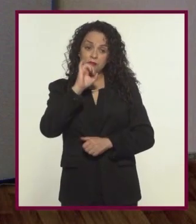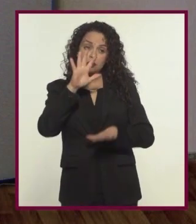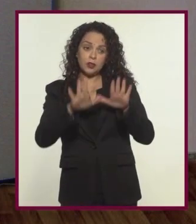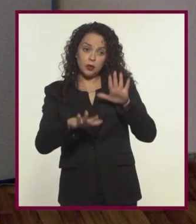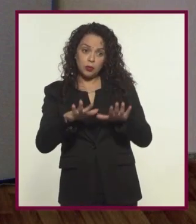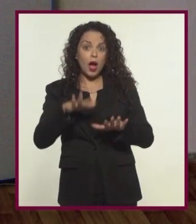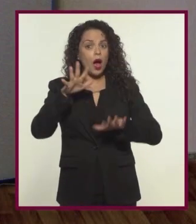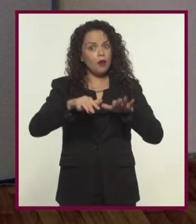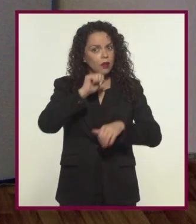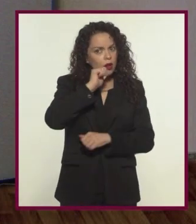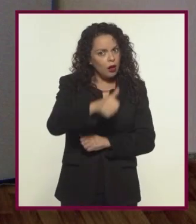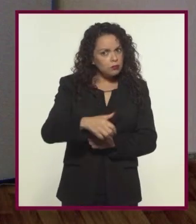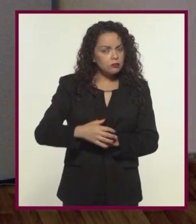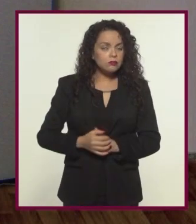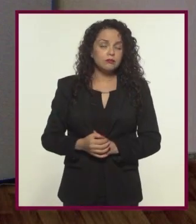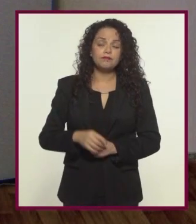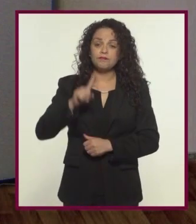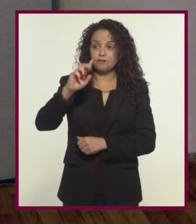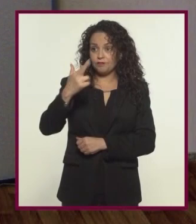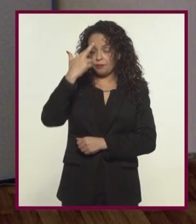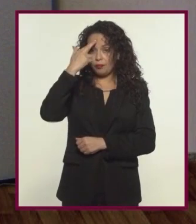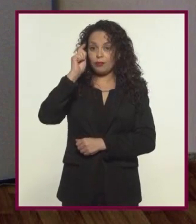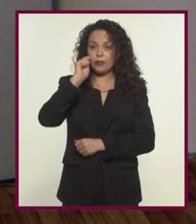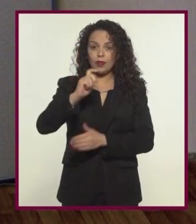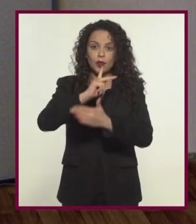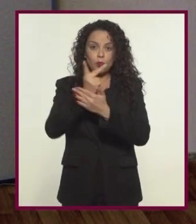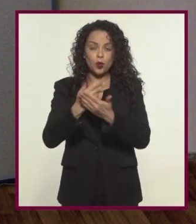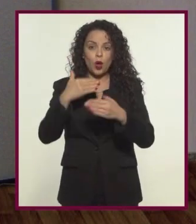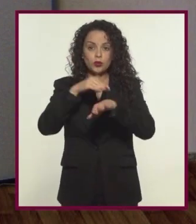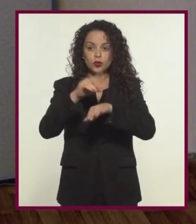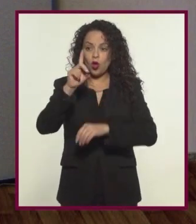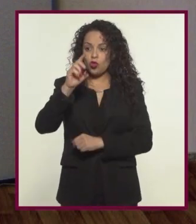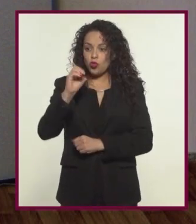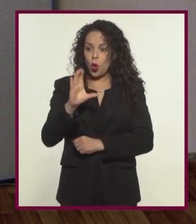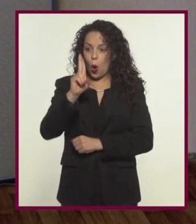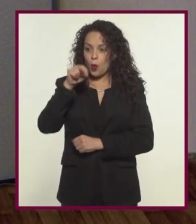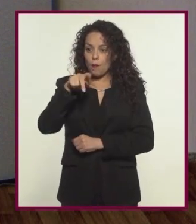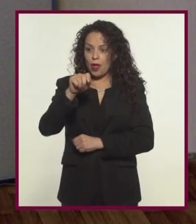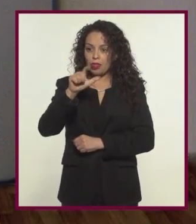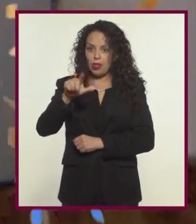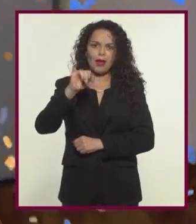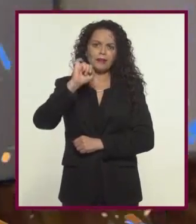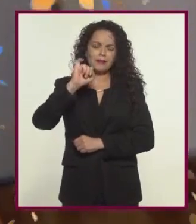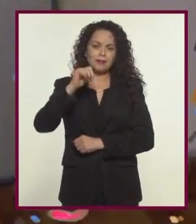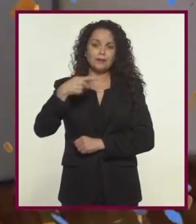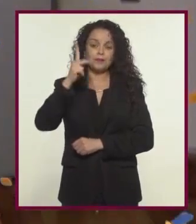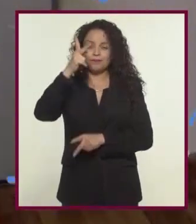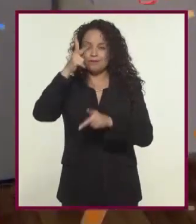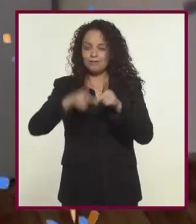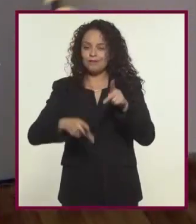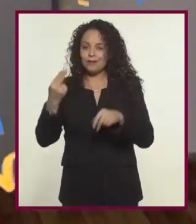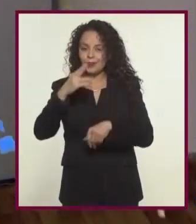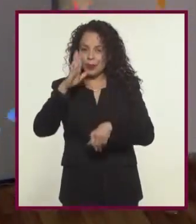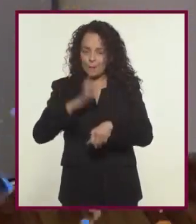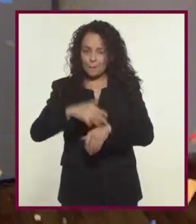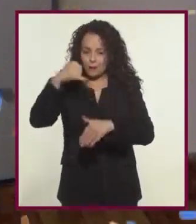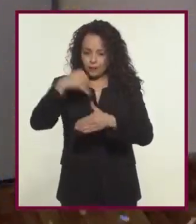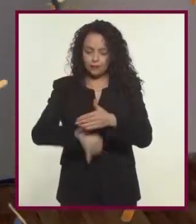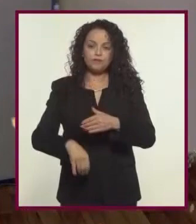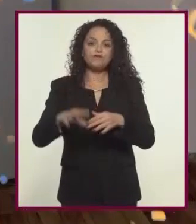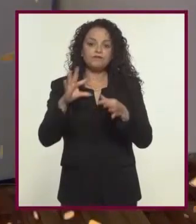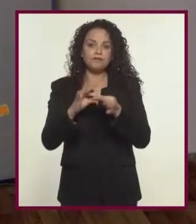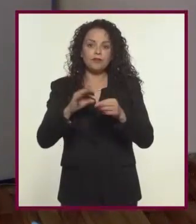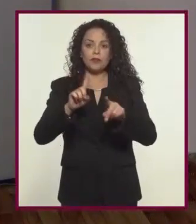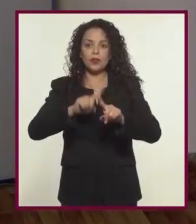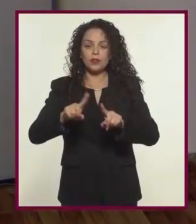veces sí, a veces no. ¿Se acuerdan de nuestro programa sobre el documental? Creo que nos quedó pendiente hablar un